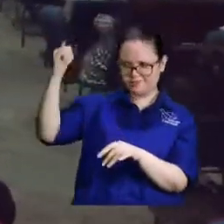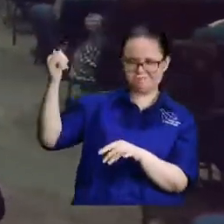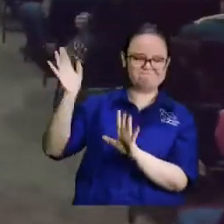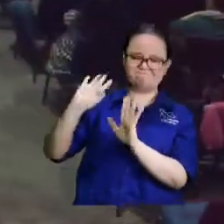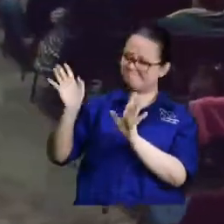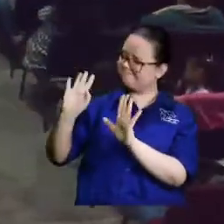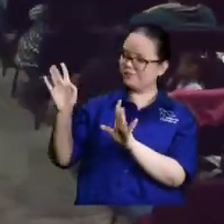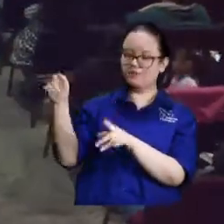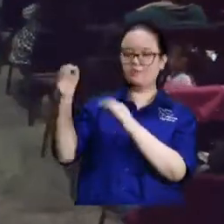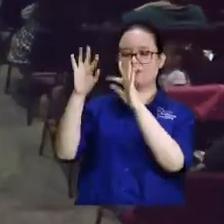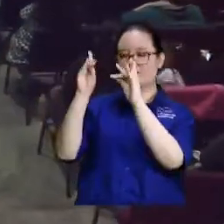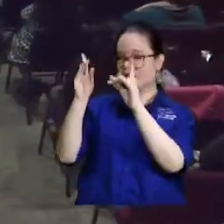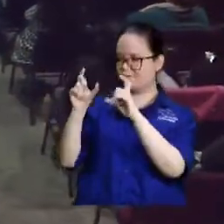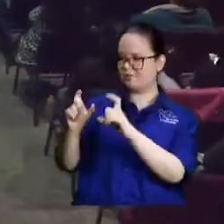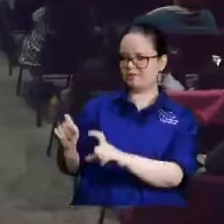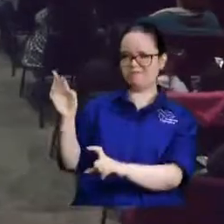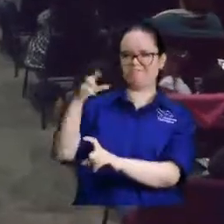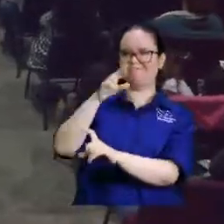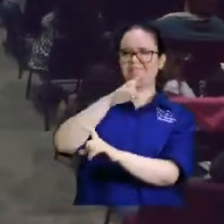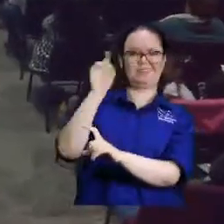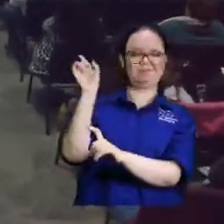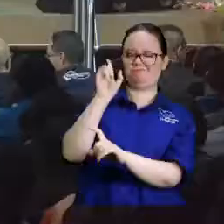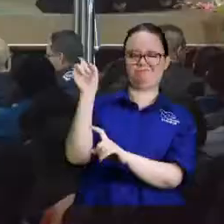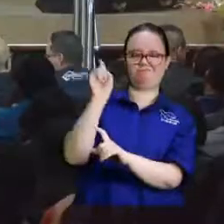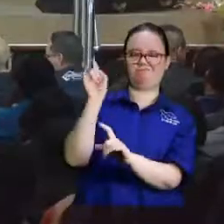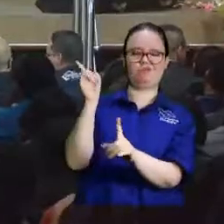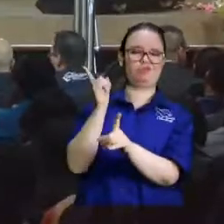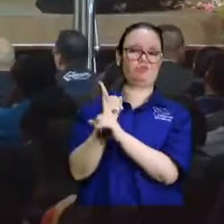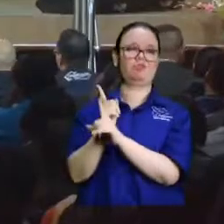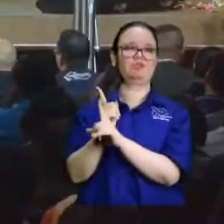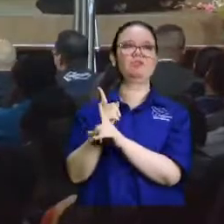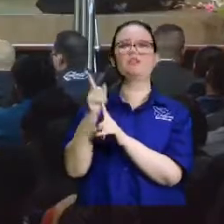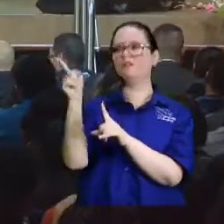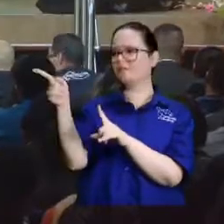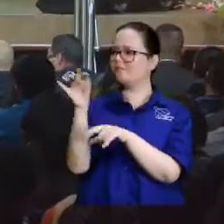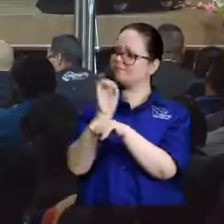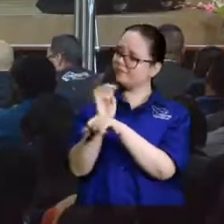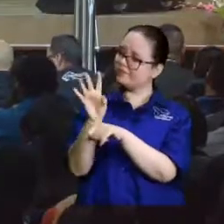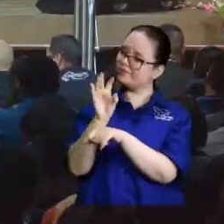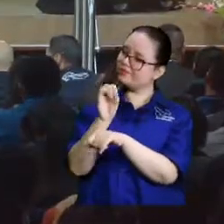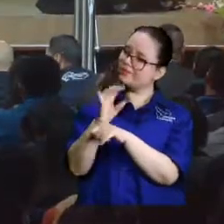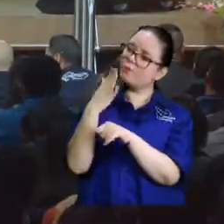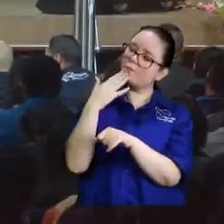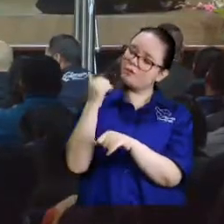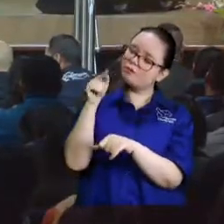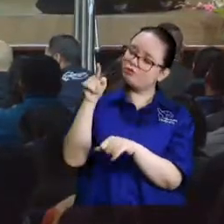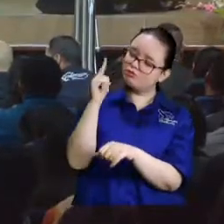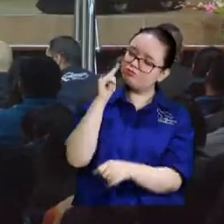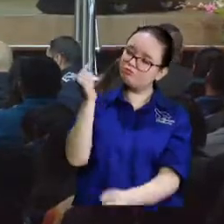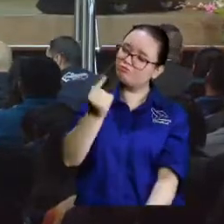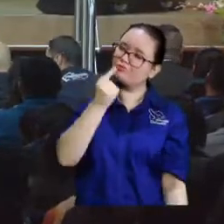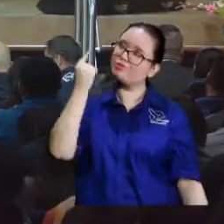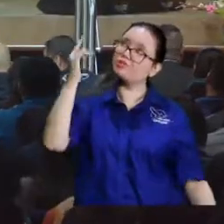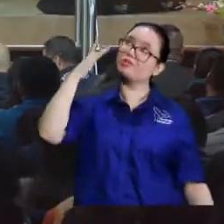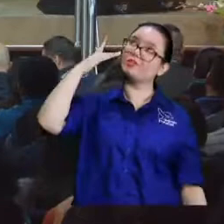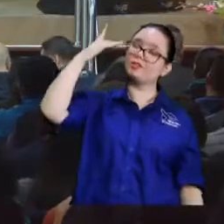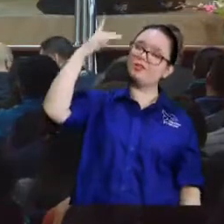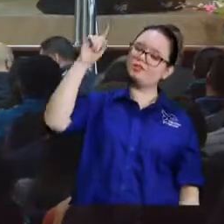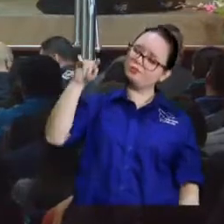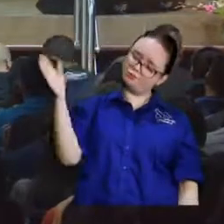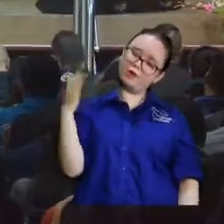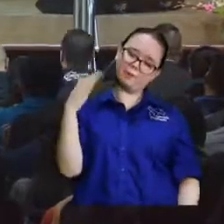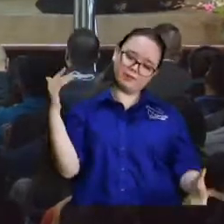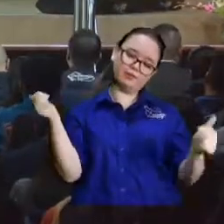no no no esas son doctrinas extrañas te recomiendo a Jesús y vení